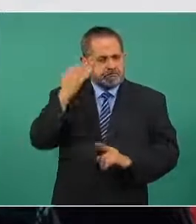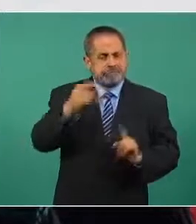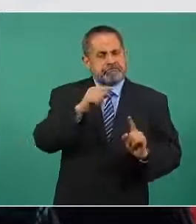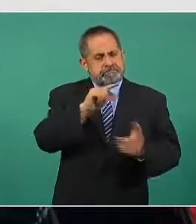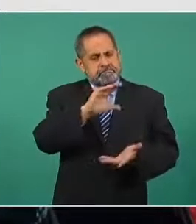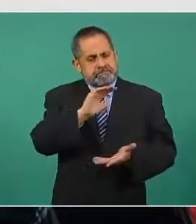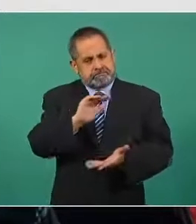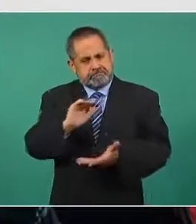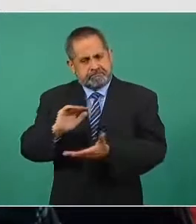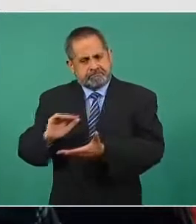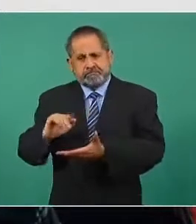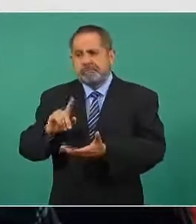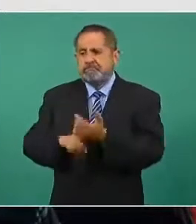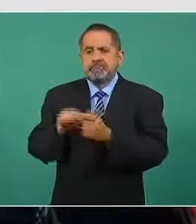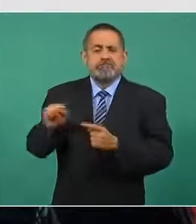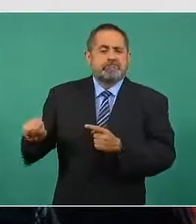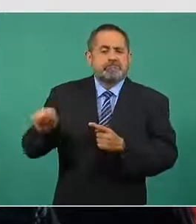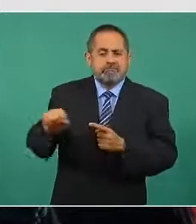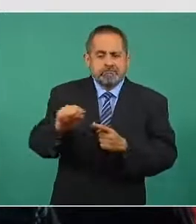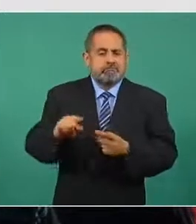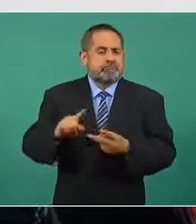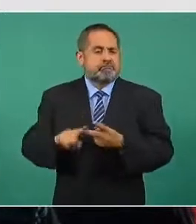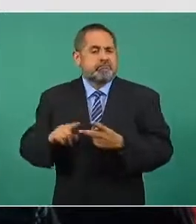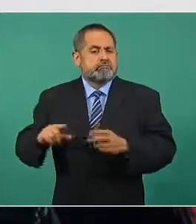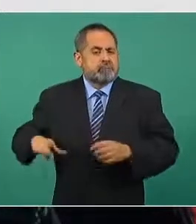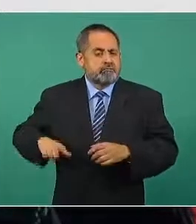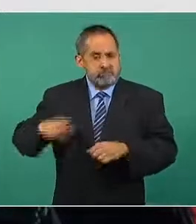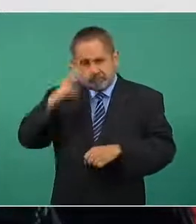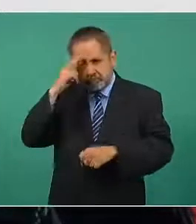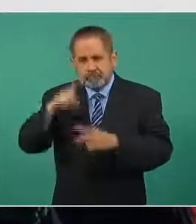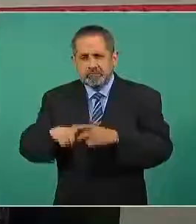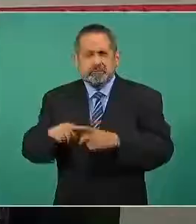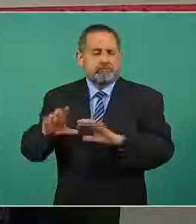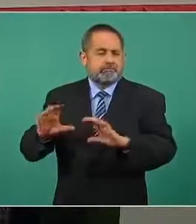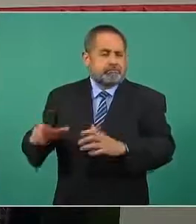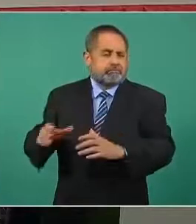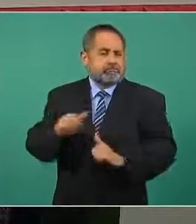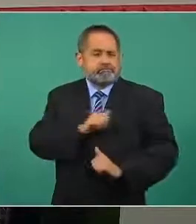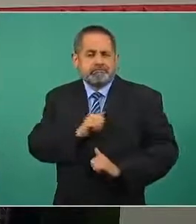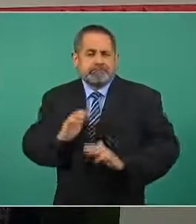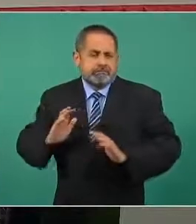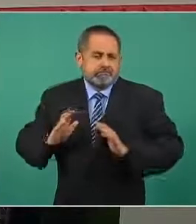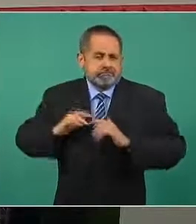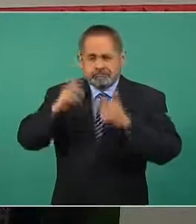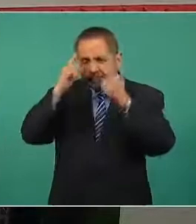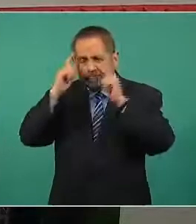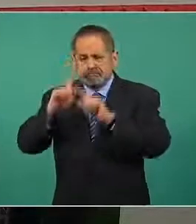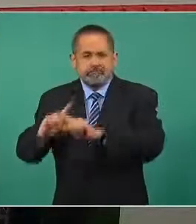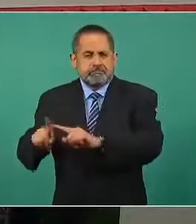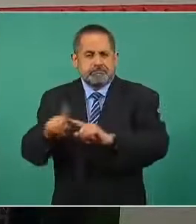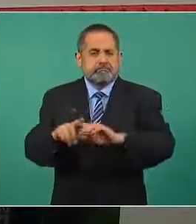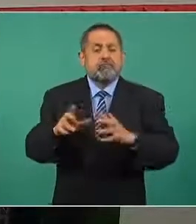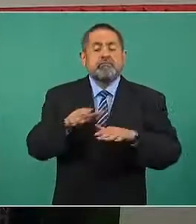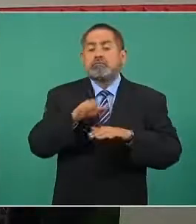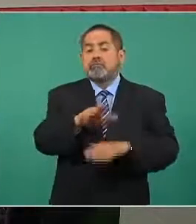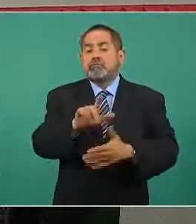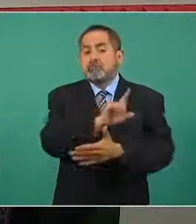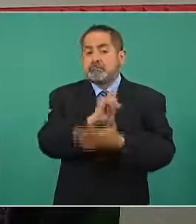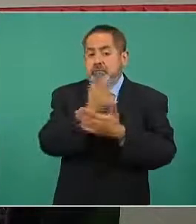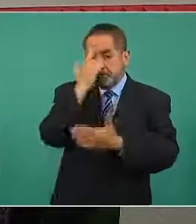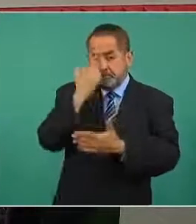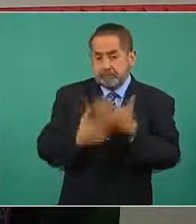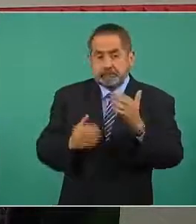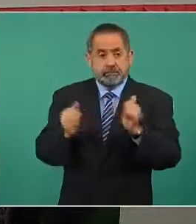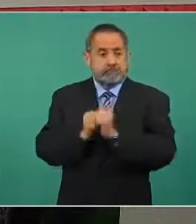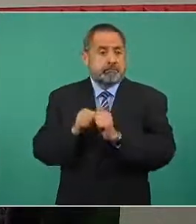de las fuerzas de seguridad del gobierno de méxico en coordinación siempre en coordinación para los delitos federales con la